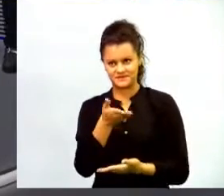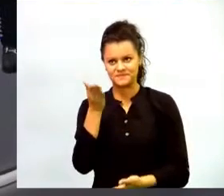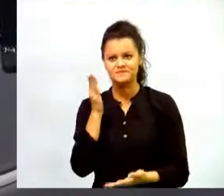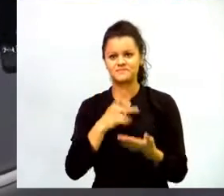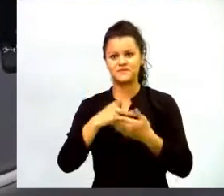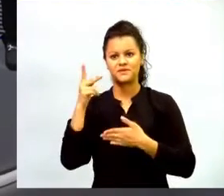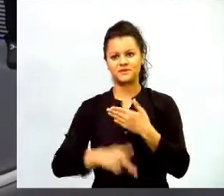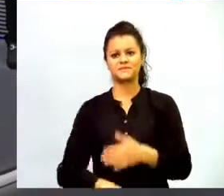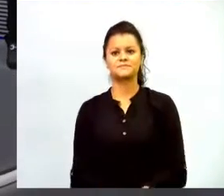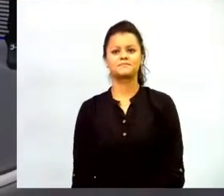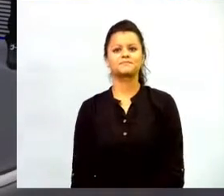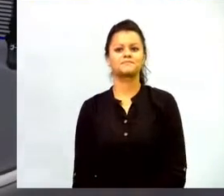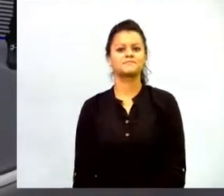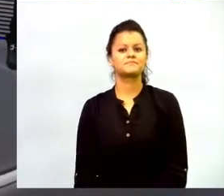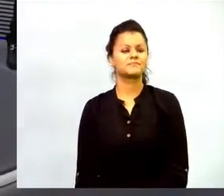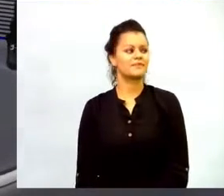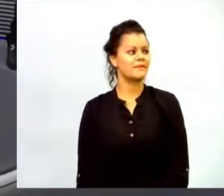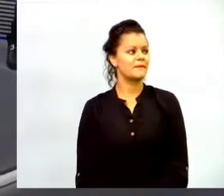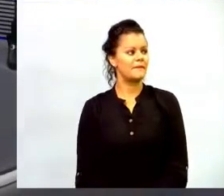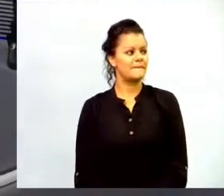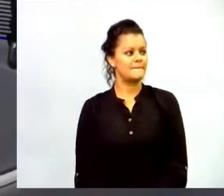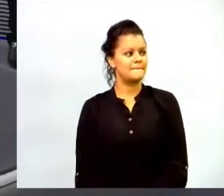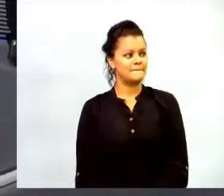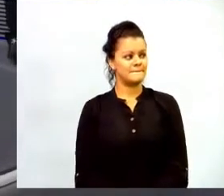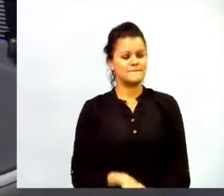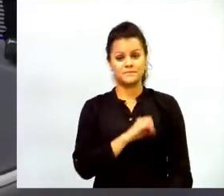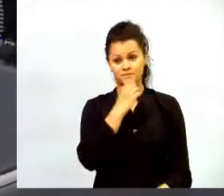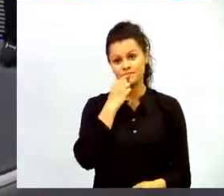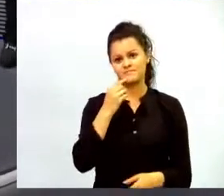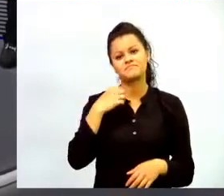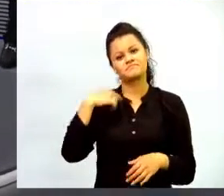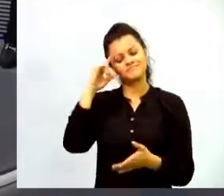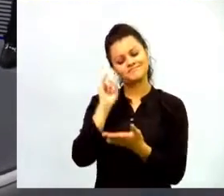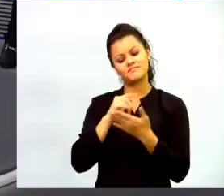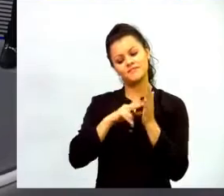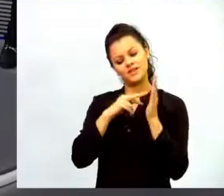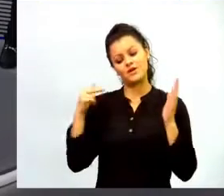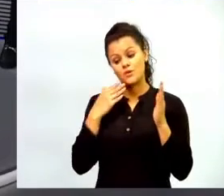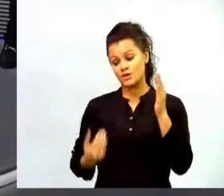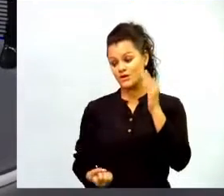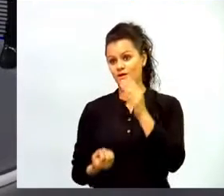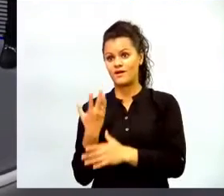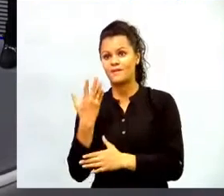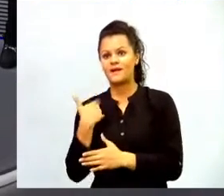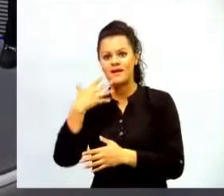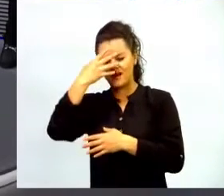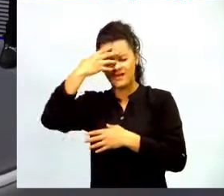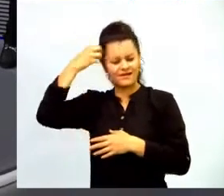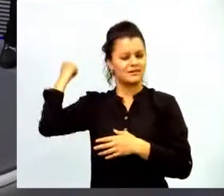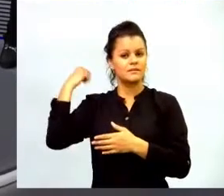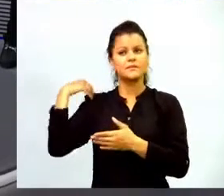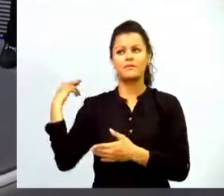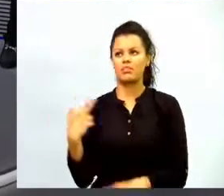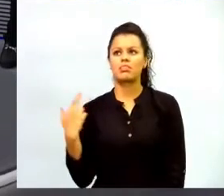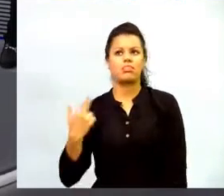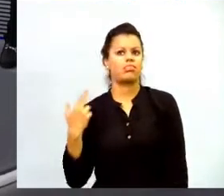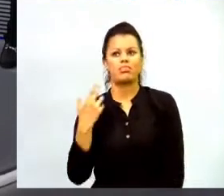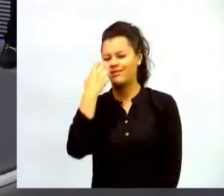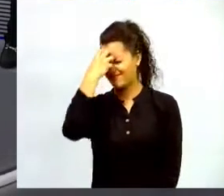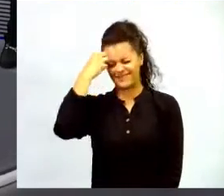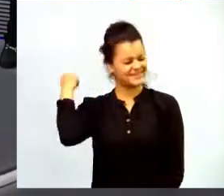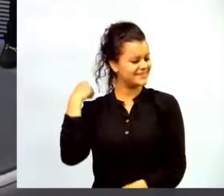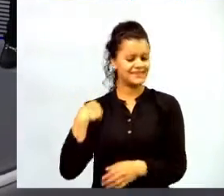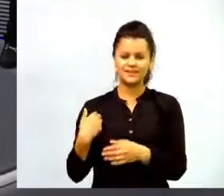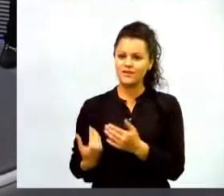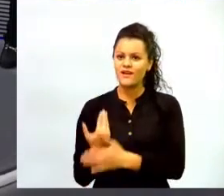Sí, yo creo que la tecnología desde que apareció apareció para quitarnos de la cabeza las cosas repetitivas y la tecnología sustituye esas cosas repetitivas